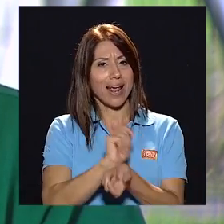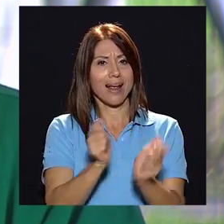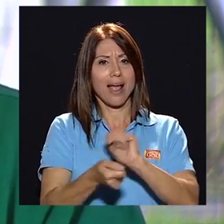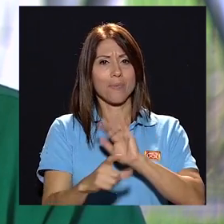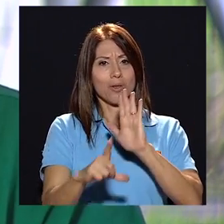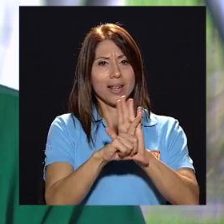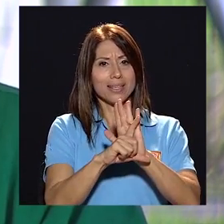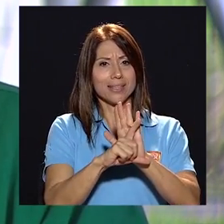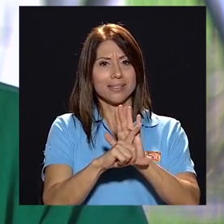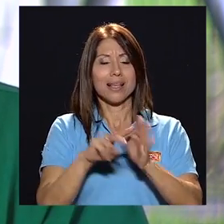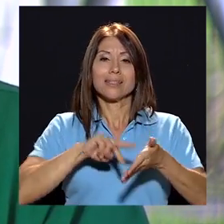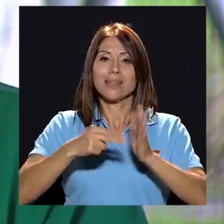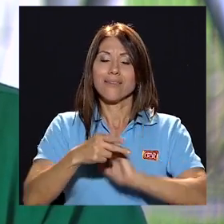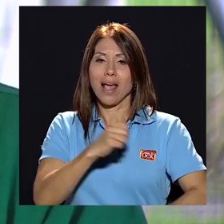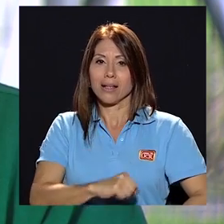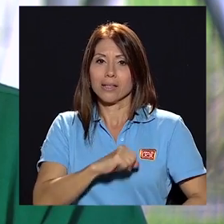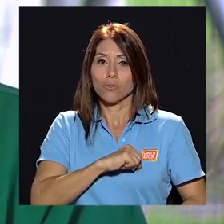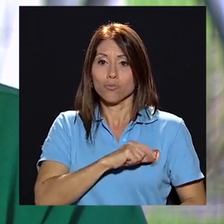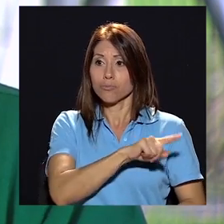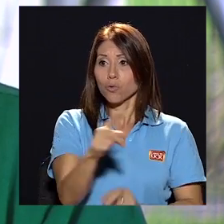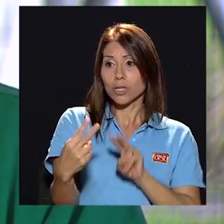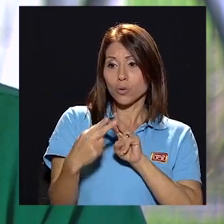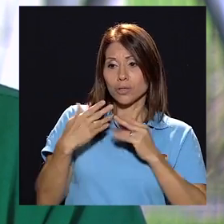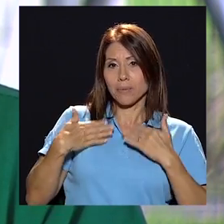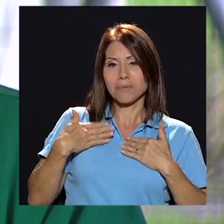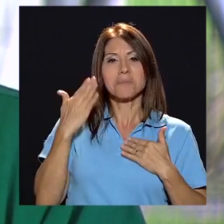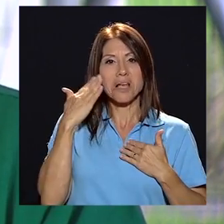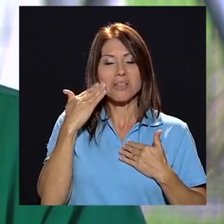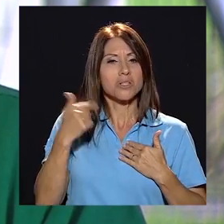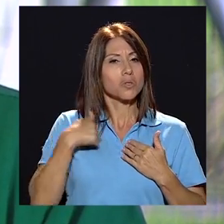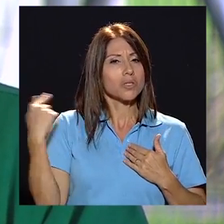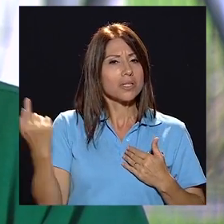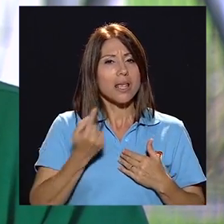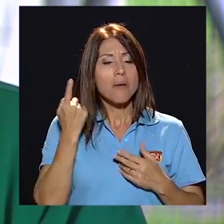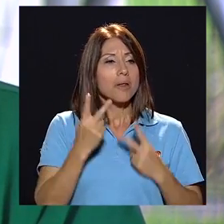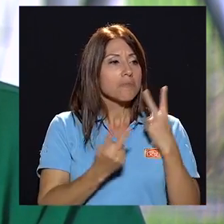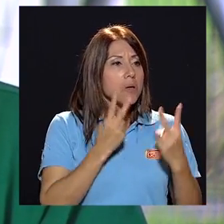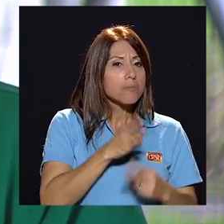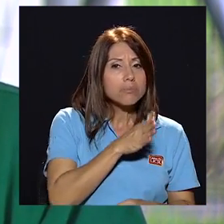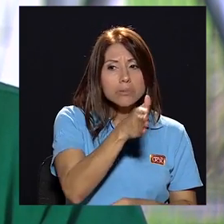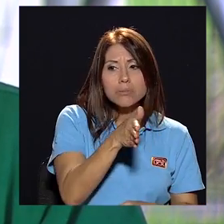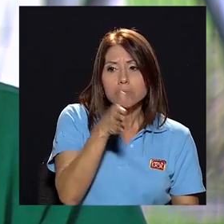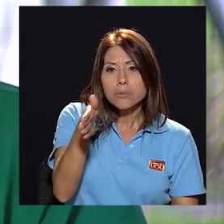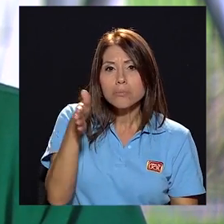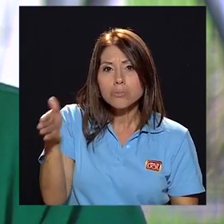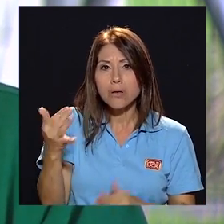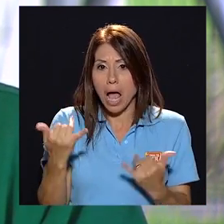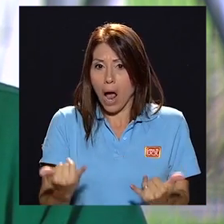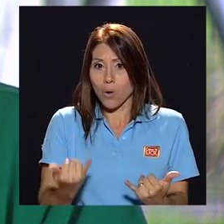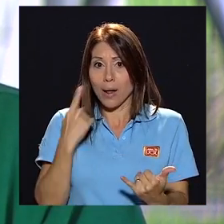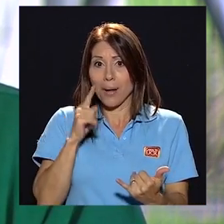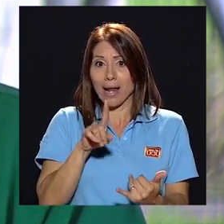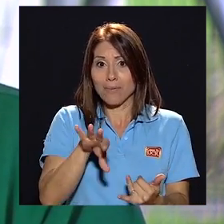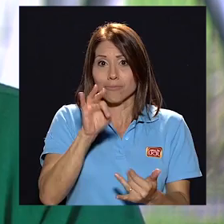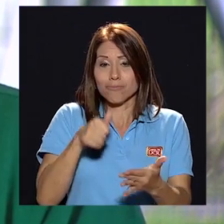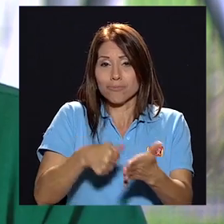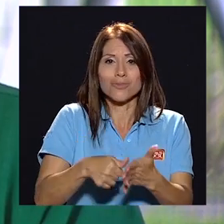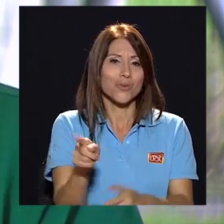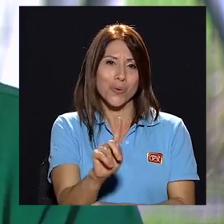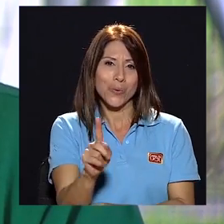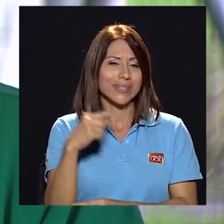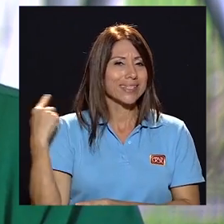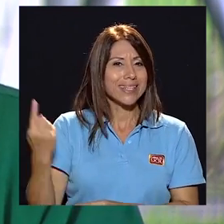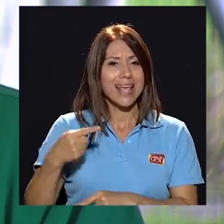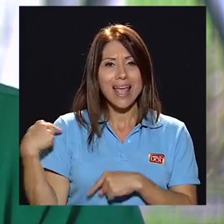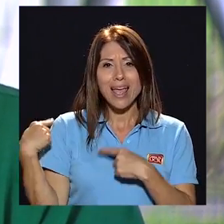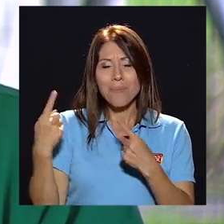cambio de ley es la actitud quienes me conocen saben que eso es lo que hemos hecho siempre que visitamos no por una oportunidad de esta elección sino porque lo hacemos siempre de hecho